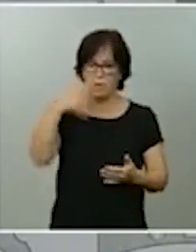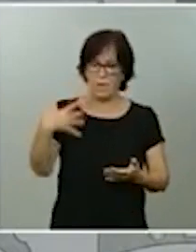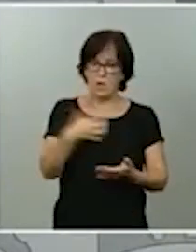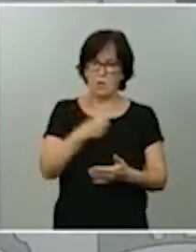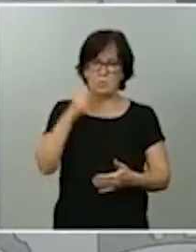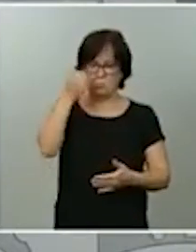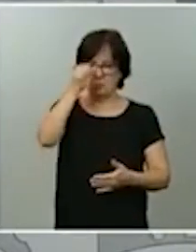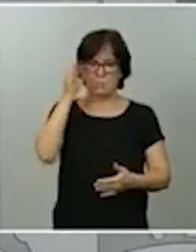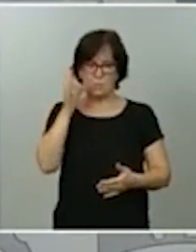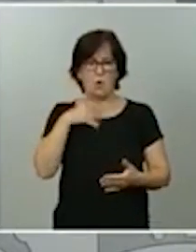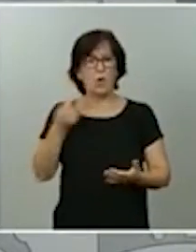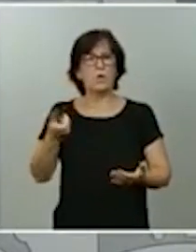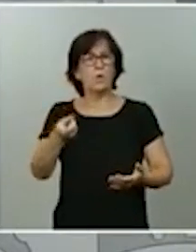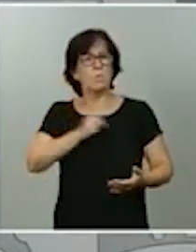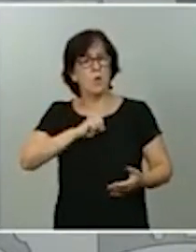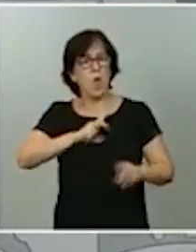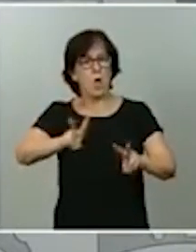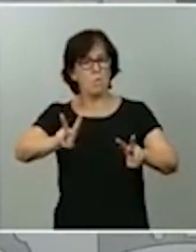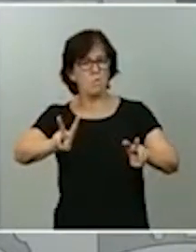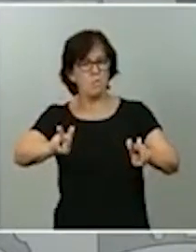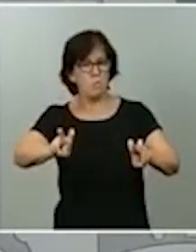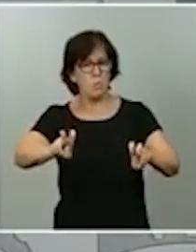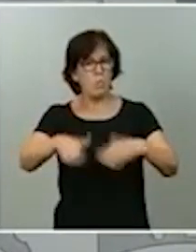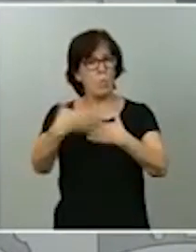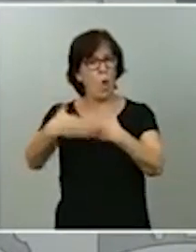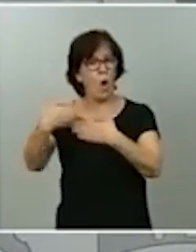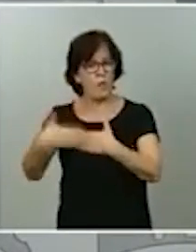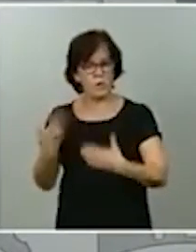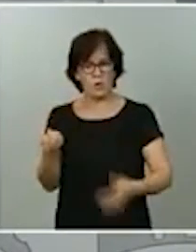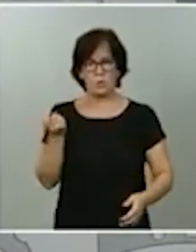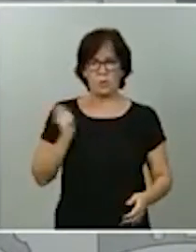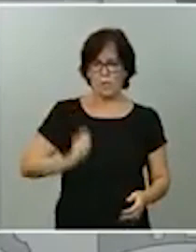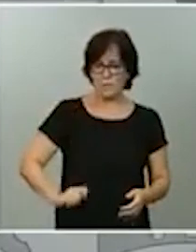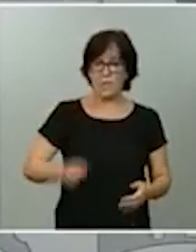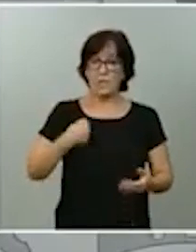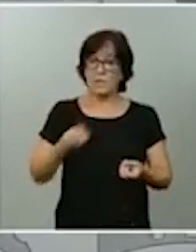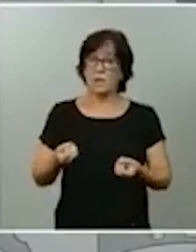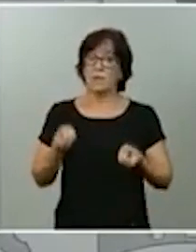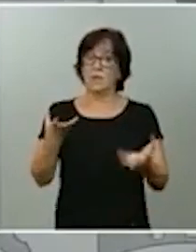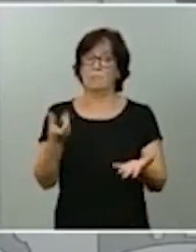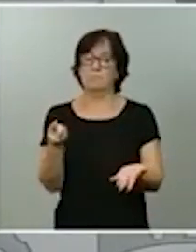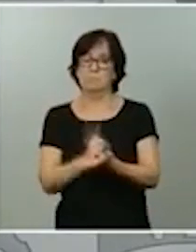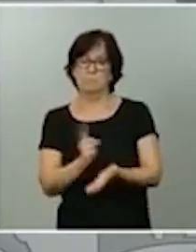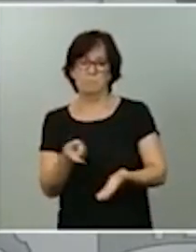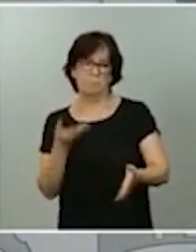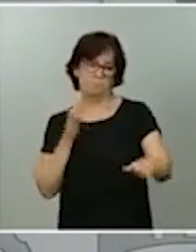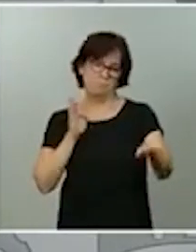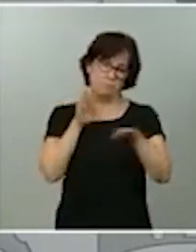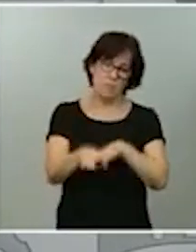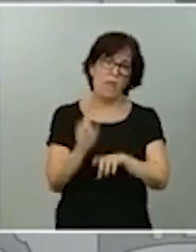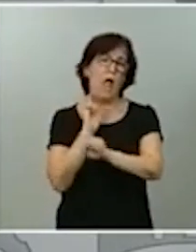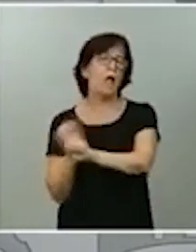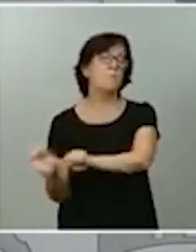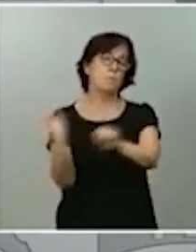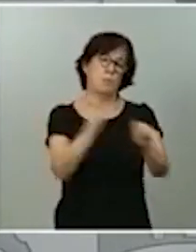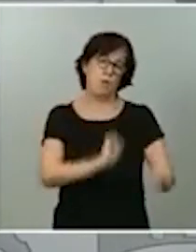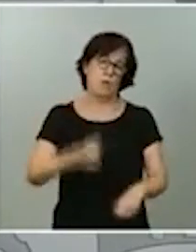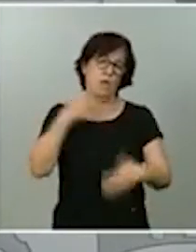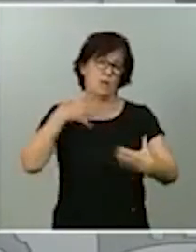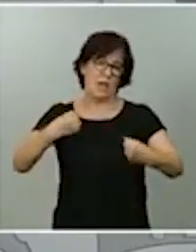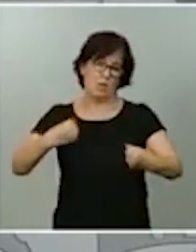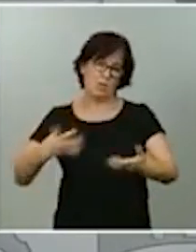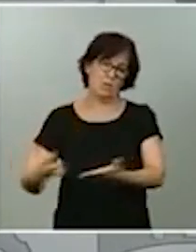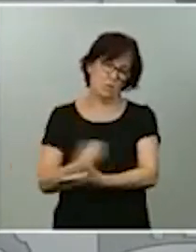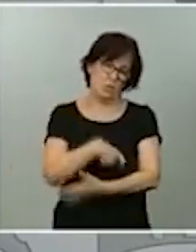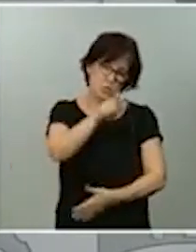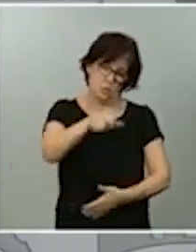modernas, profesionales, que hoy, con este anuncio, dan un nuevo paso al frente para proteger la salud de todos. Por